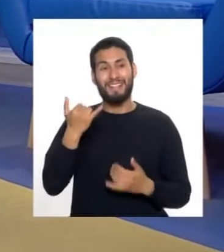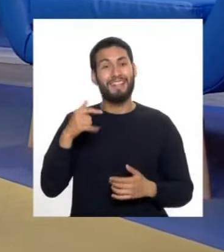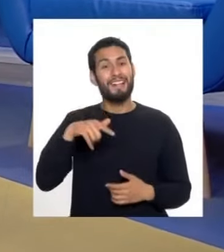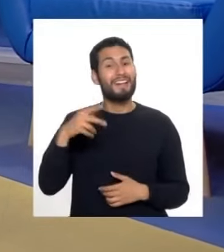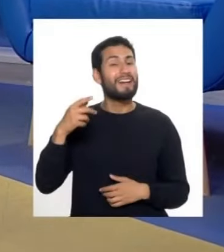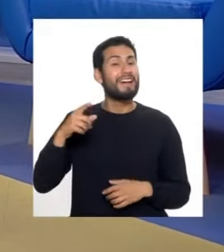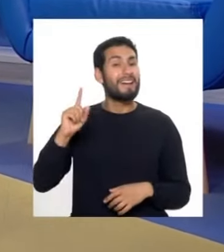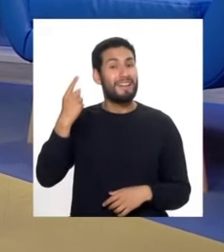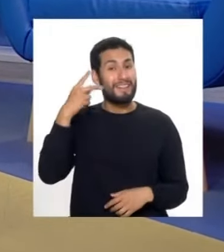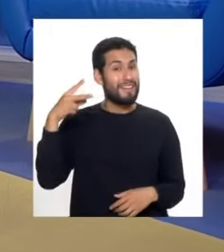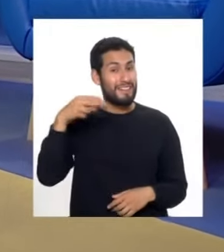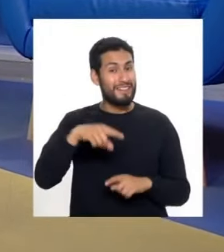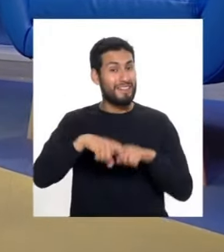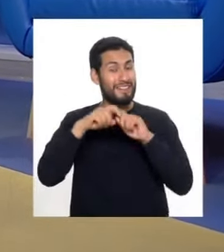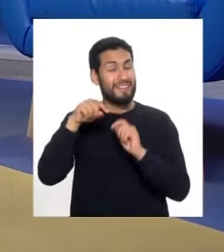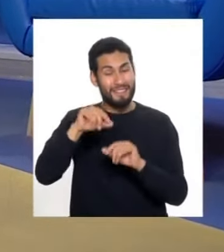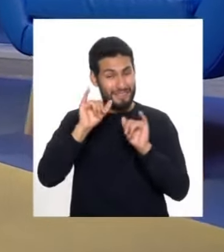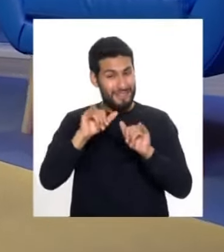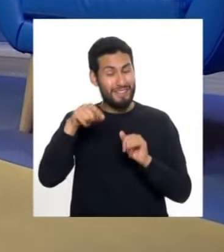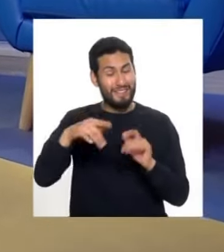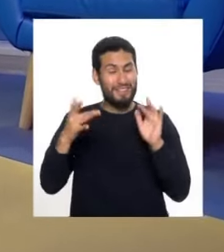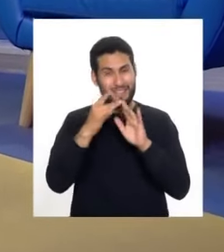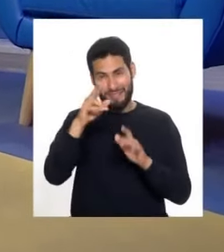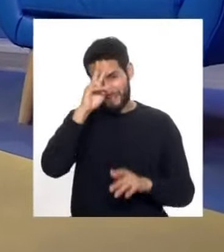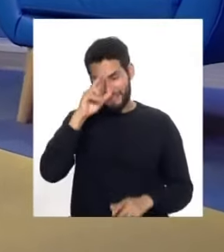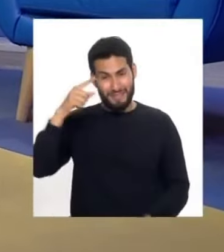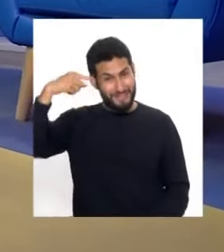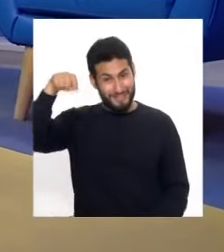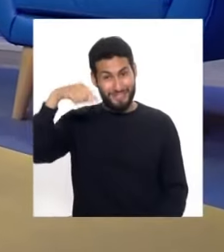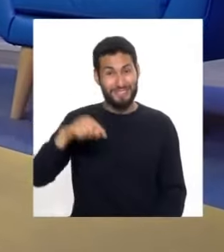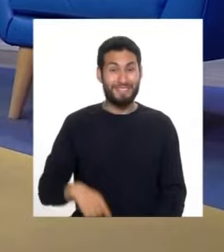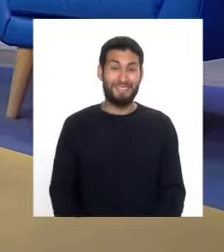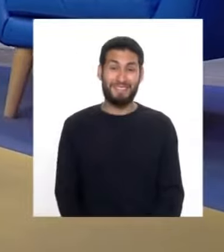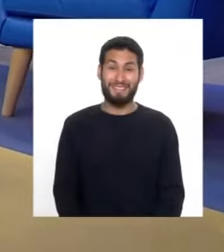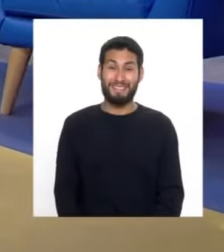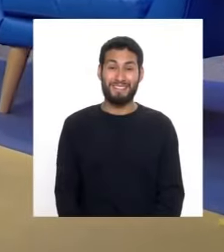a la primera pausa del programa. No te muevas, esto es Conecta Perú. Ya regresamos.